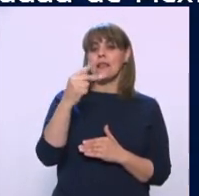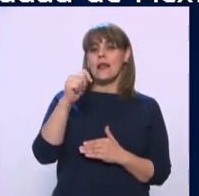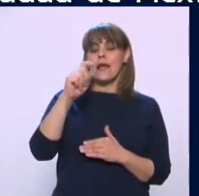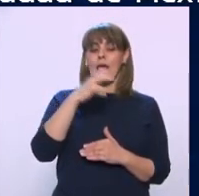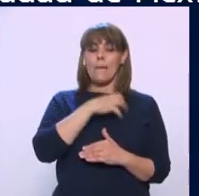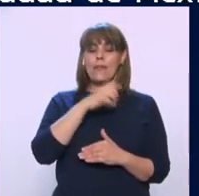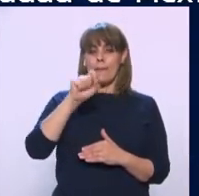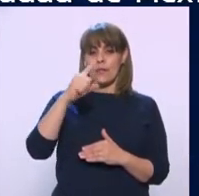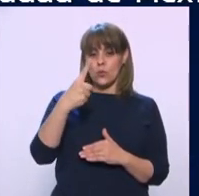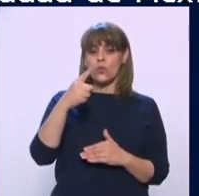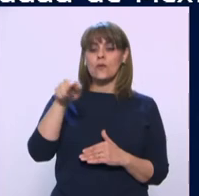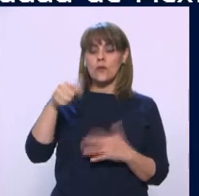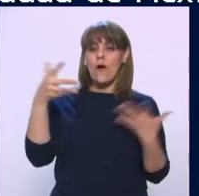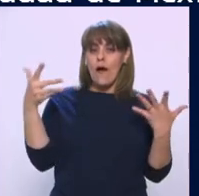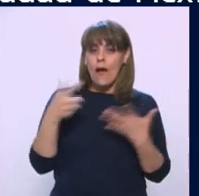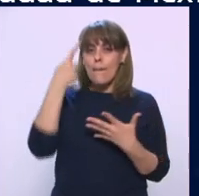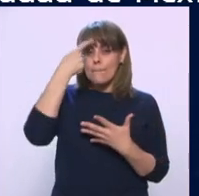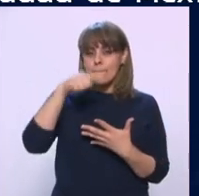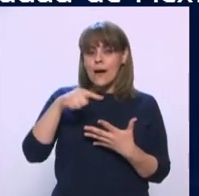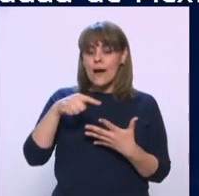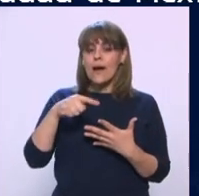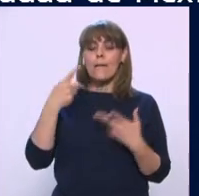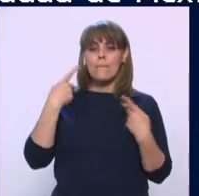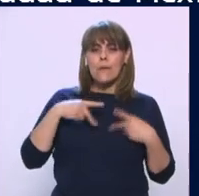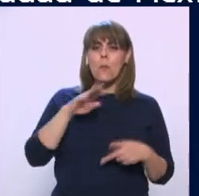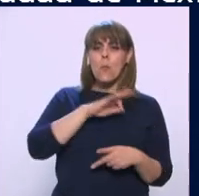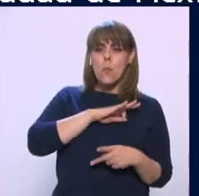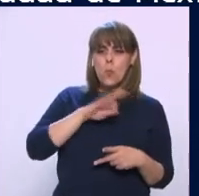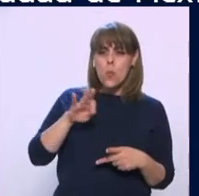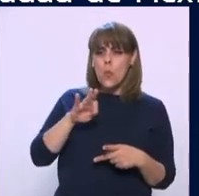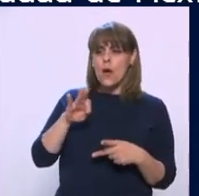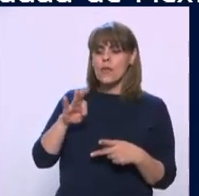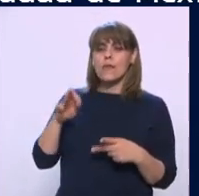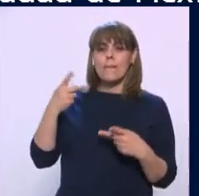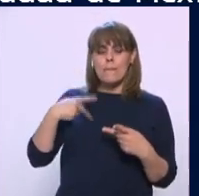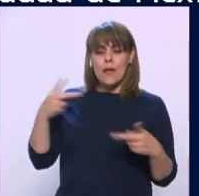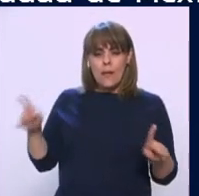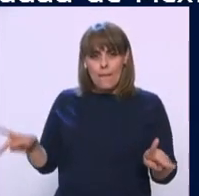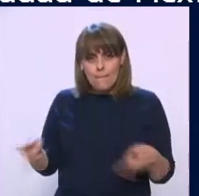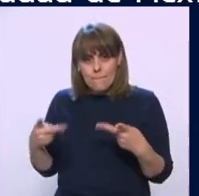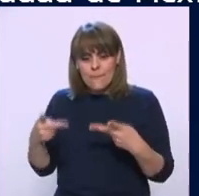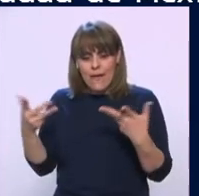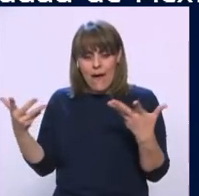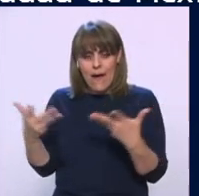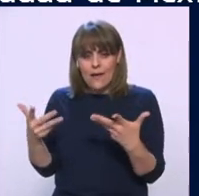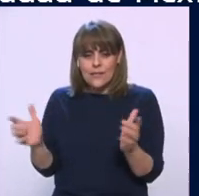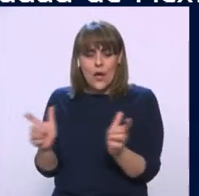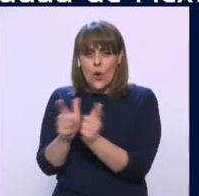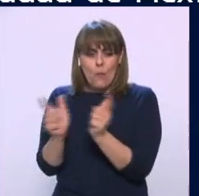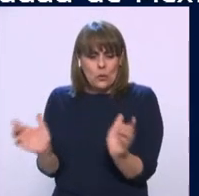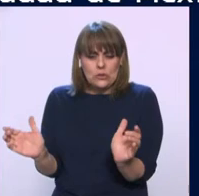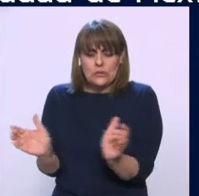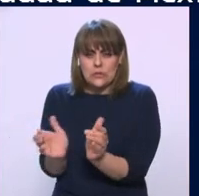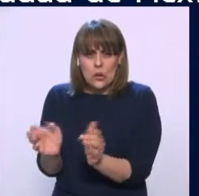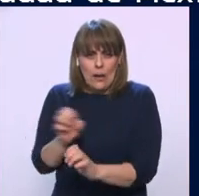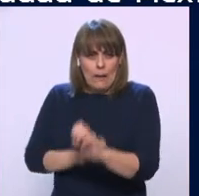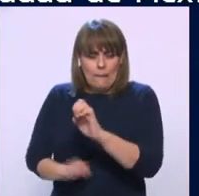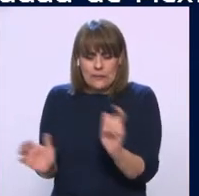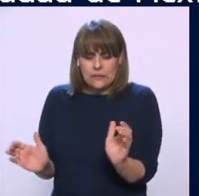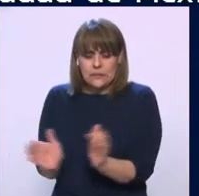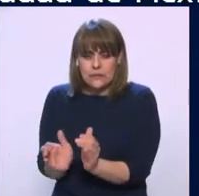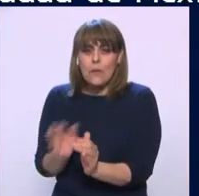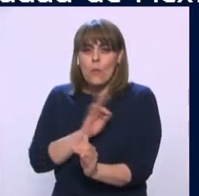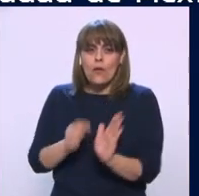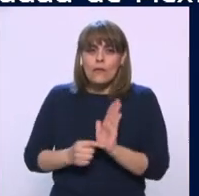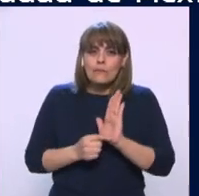facilitar el acceso a pequeños productores, a microempresas, a que se puedan promover a